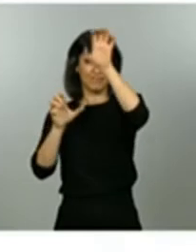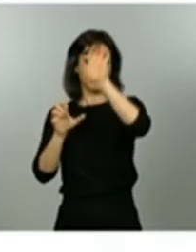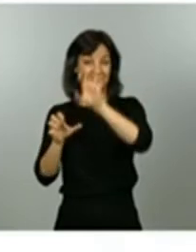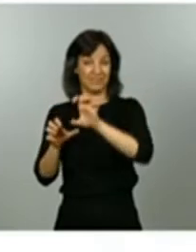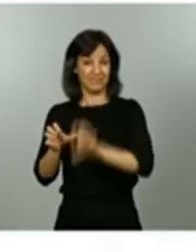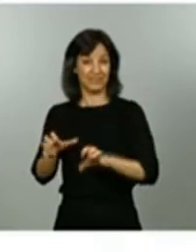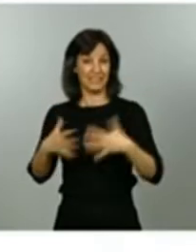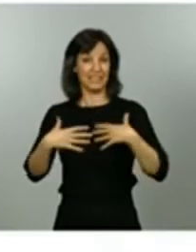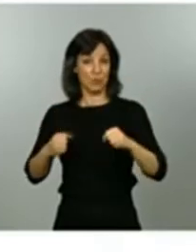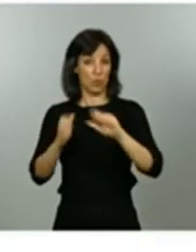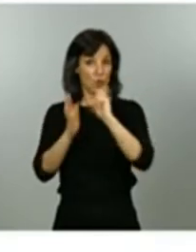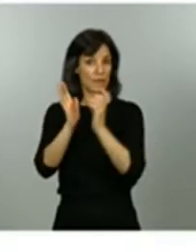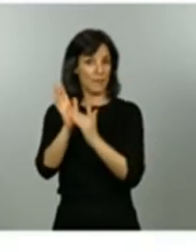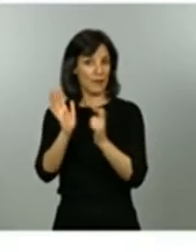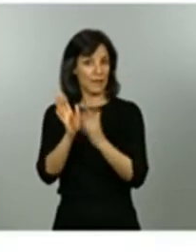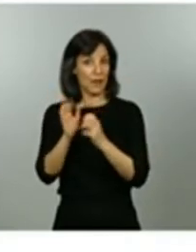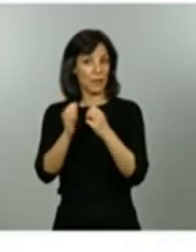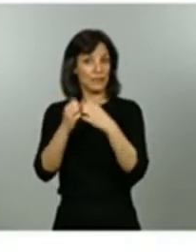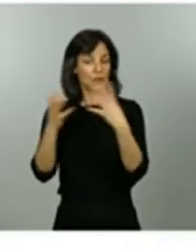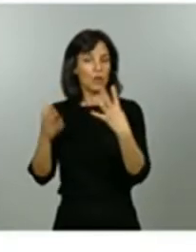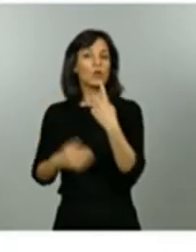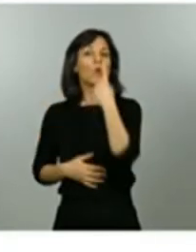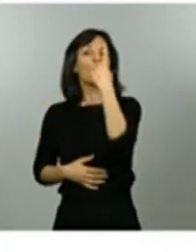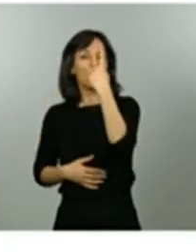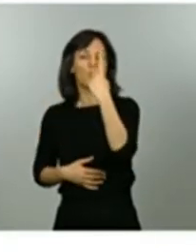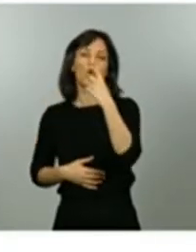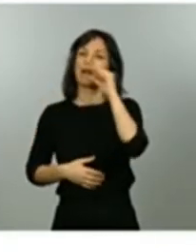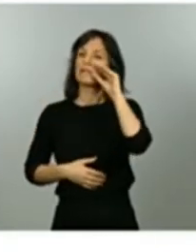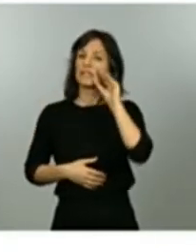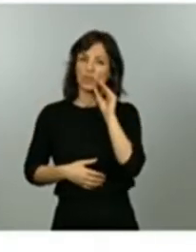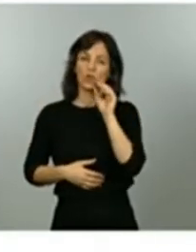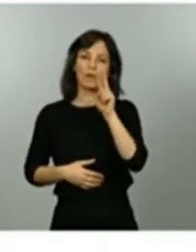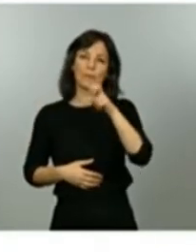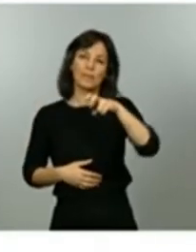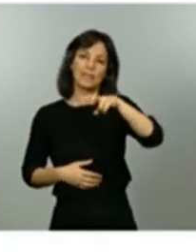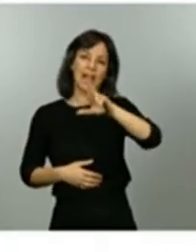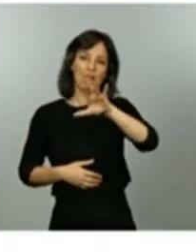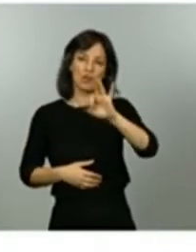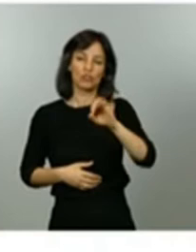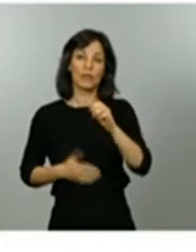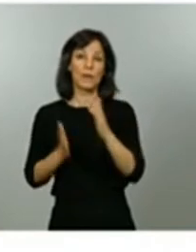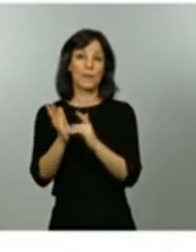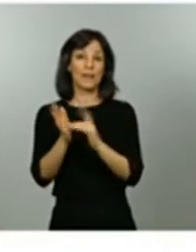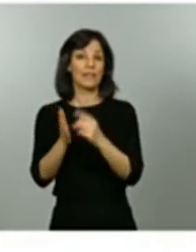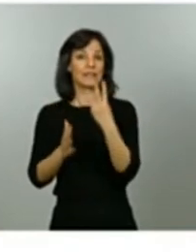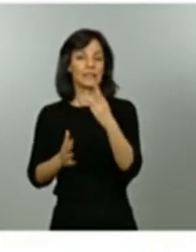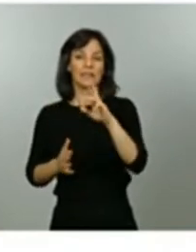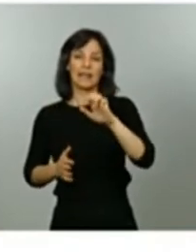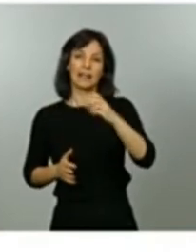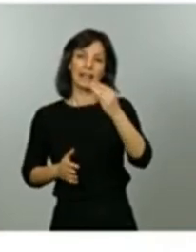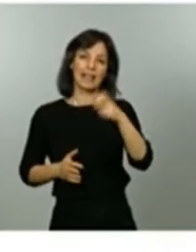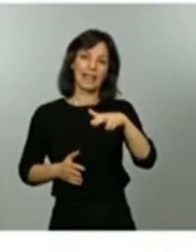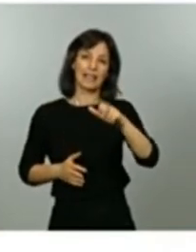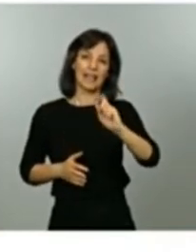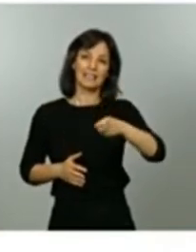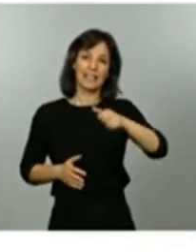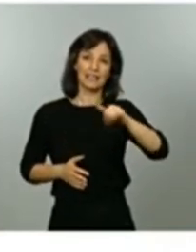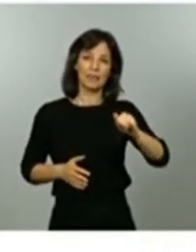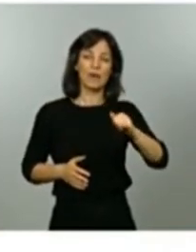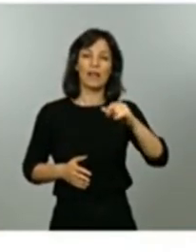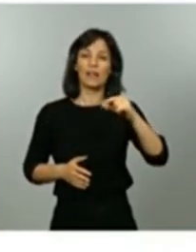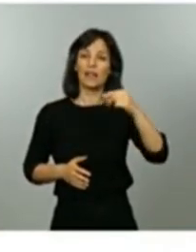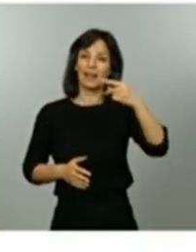pasan un departamento de Castellón el de Vinarós tres de Valencia Requena Satibontiñén y Gandía y